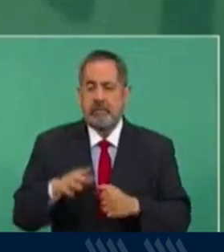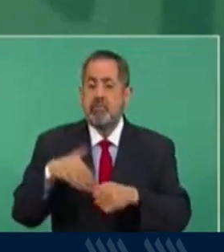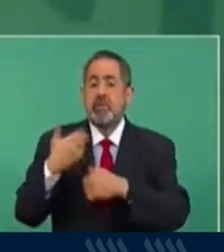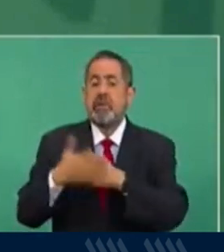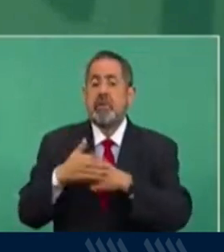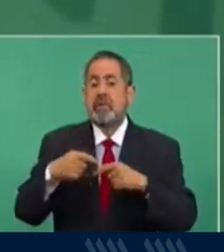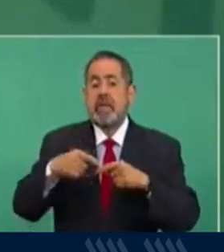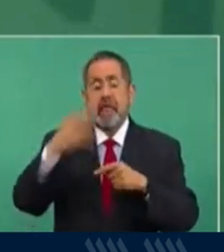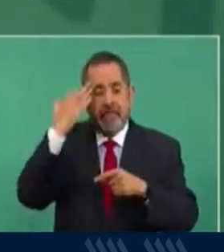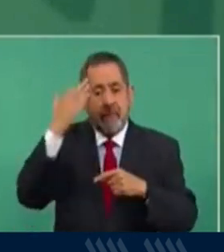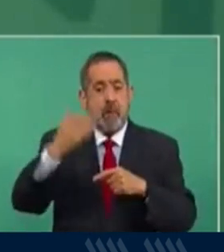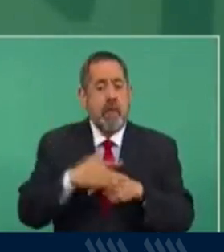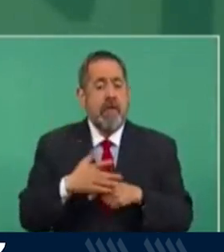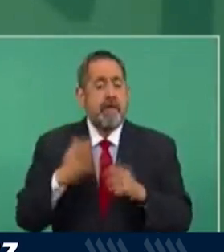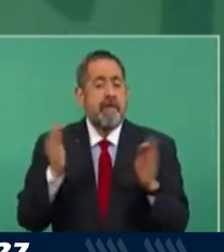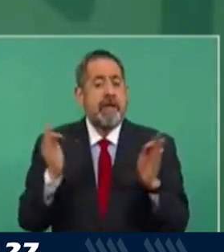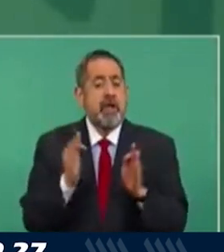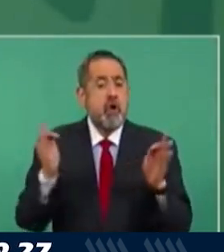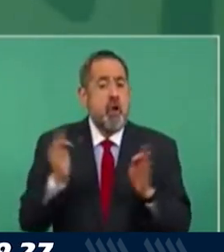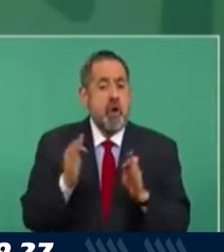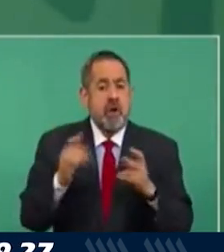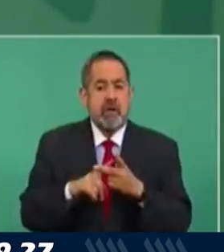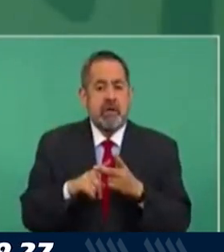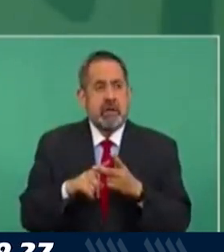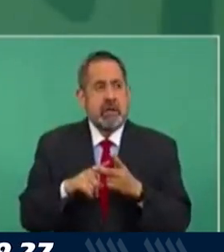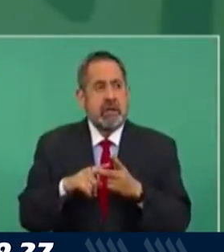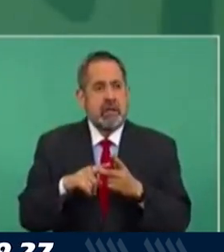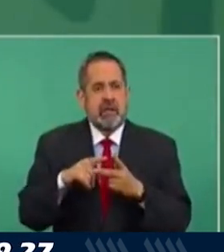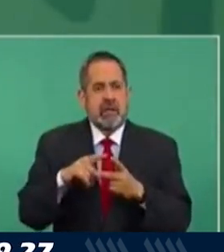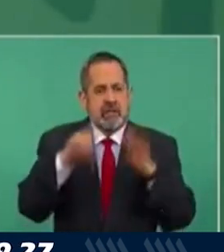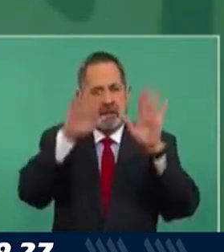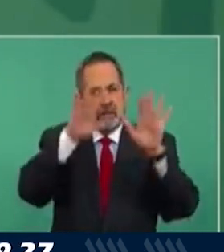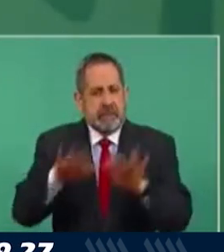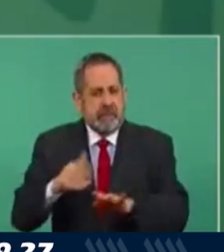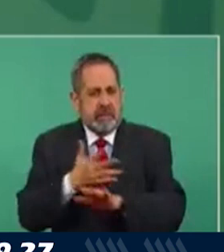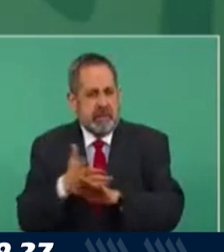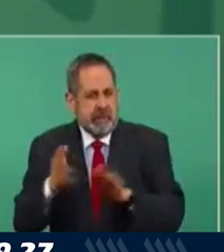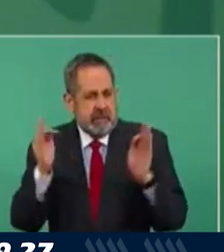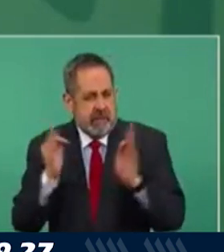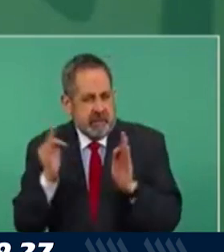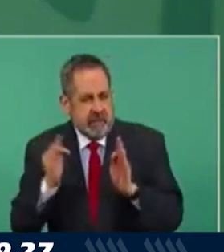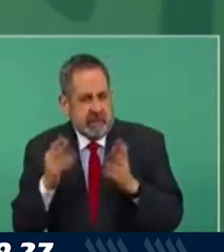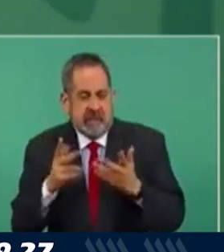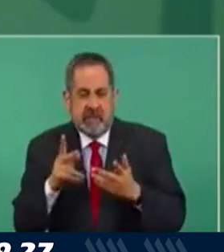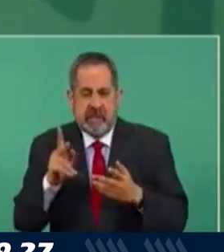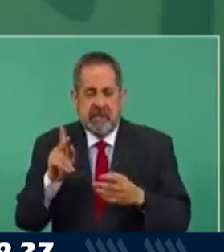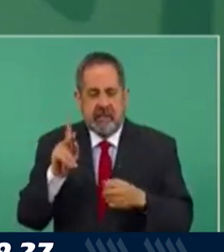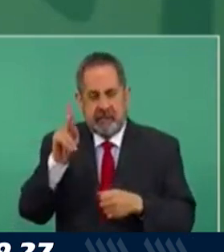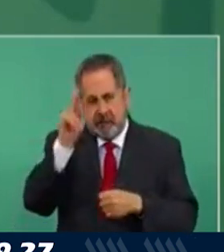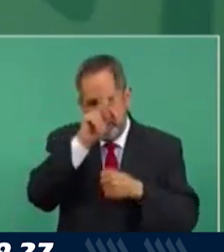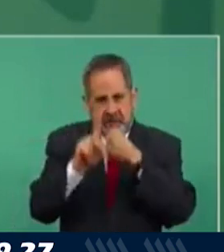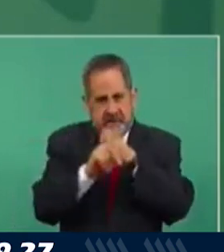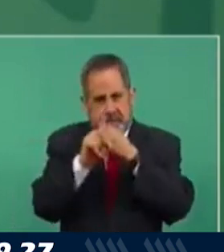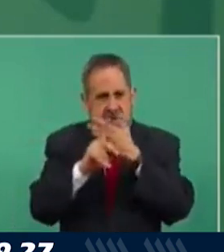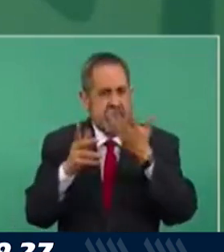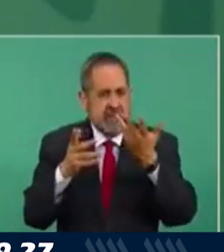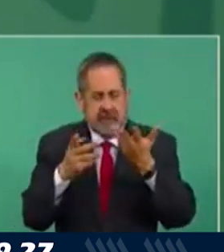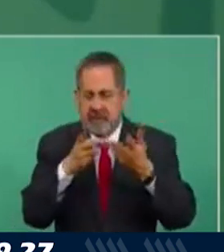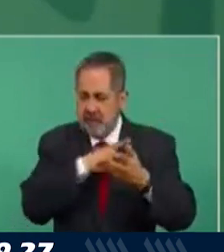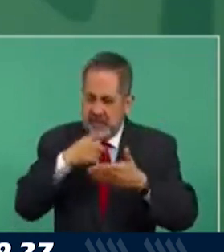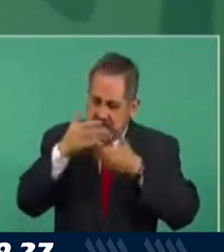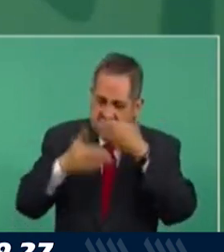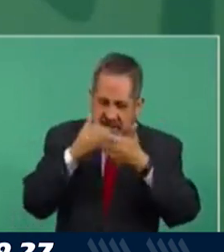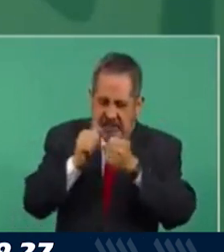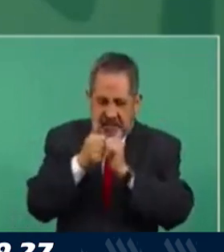tiempos de frío, del invierno, que afecta mucho, entonces tenemos que